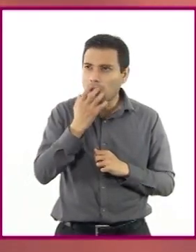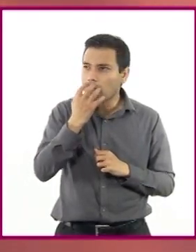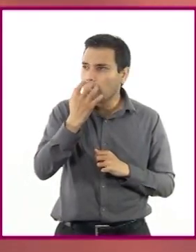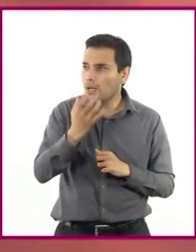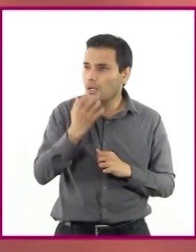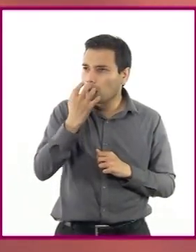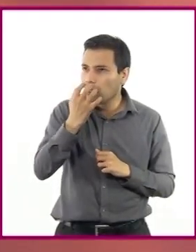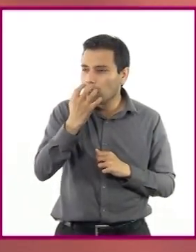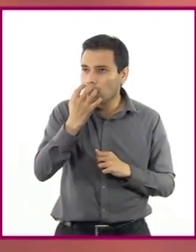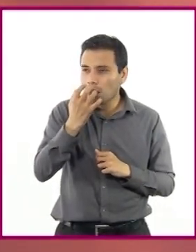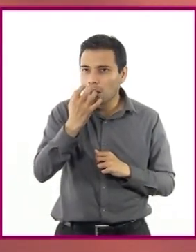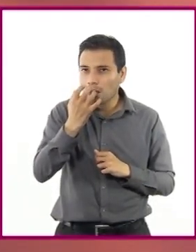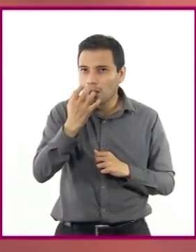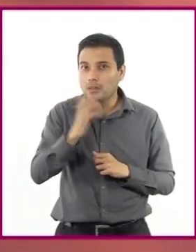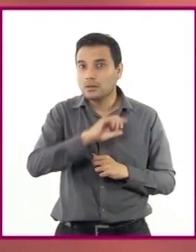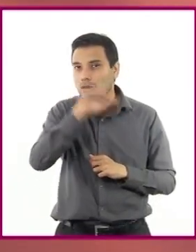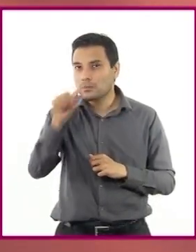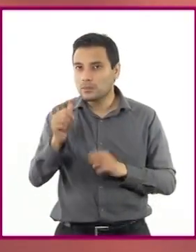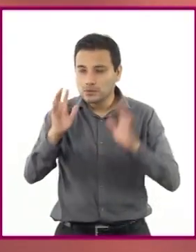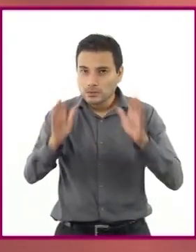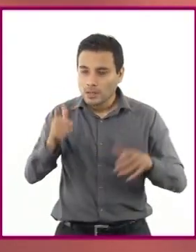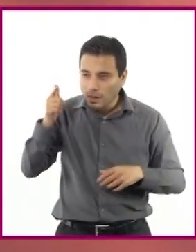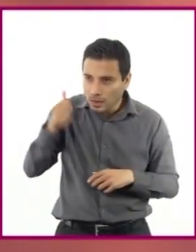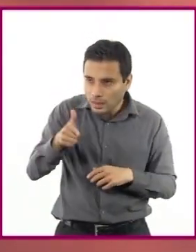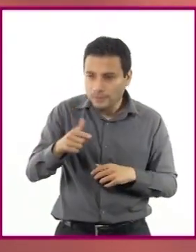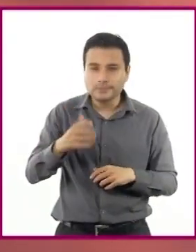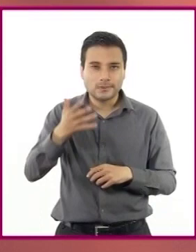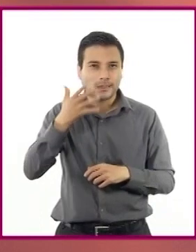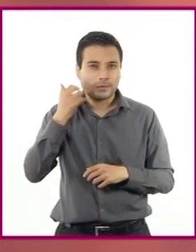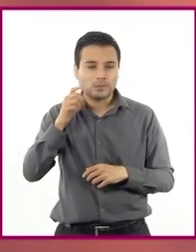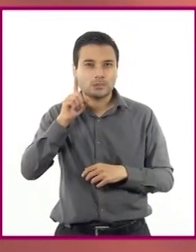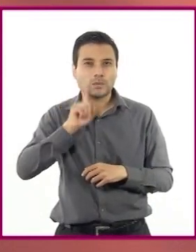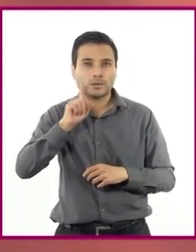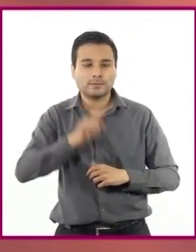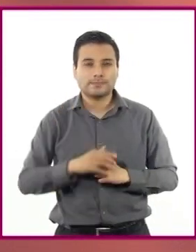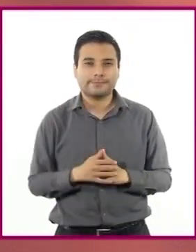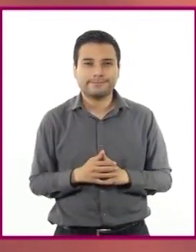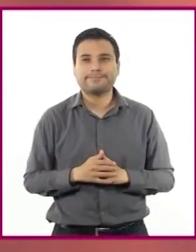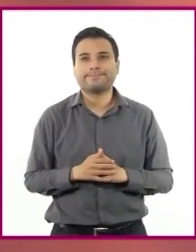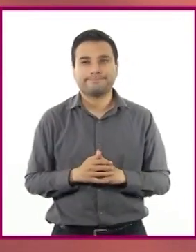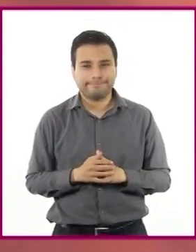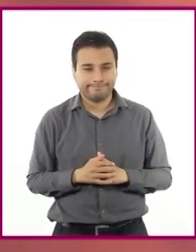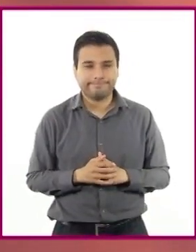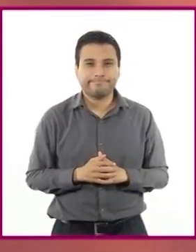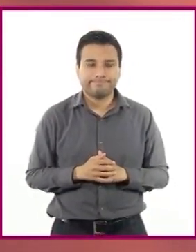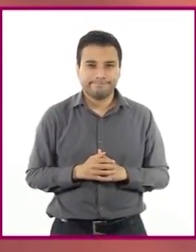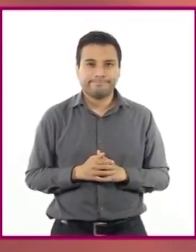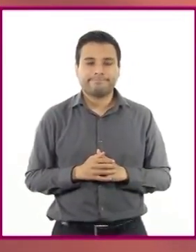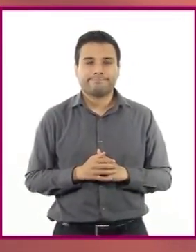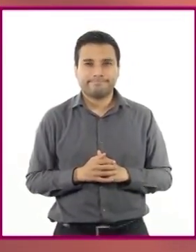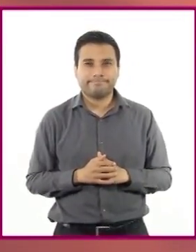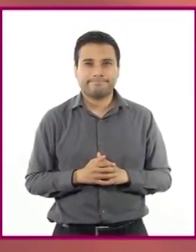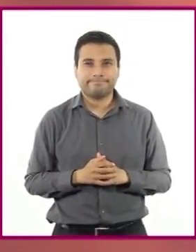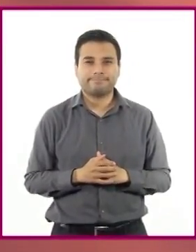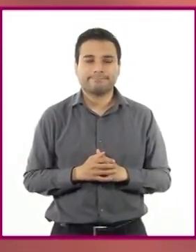Profesora, aquí se delimitan las escenas y momentos de la acción, además de las acotaciones de la obra. Es decir, los